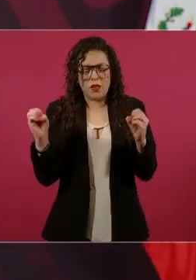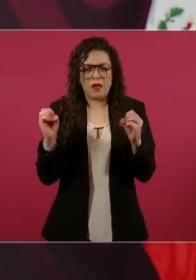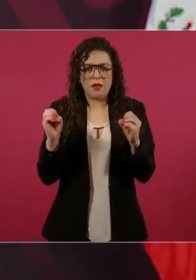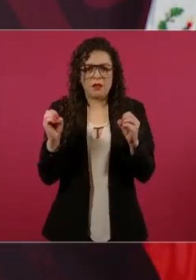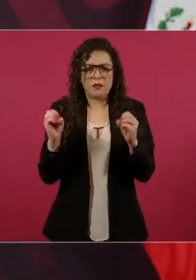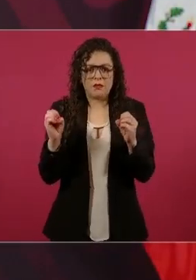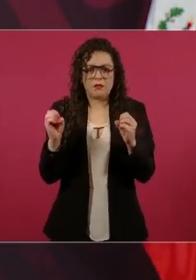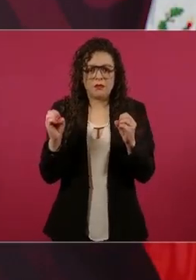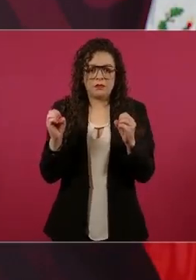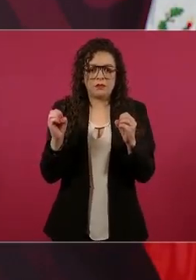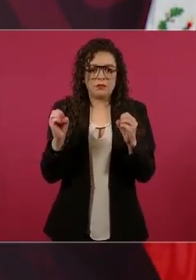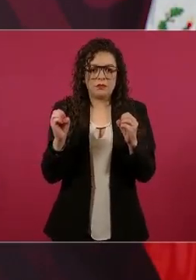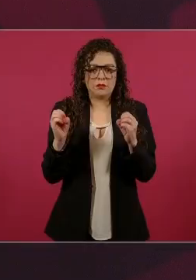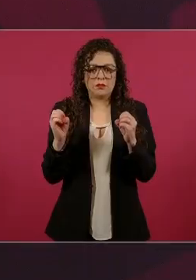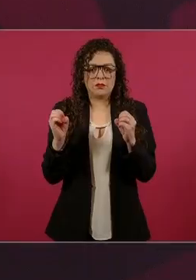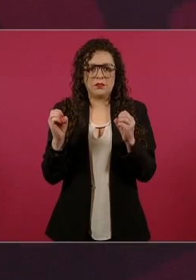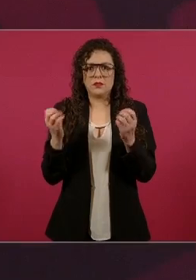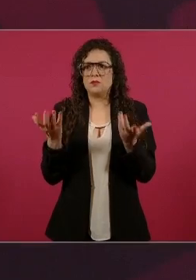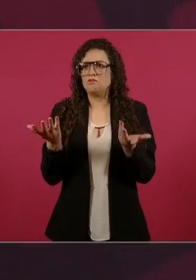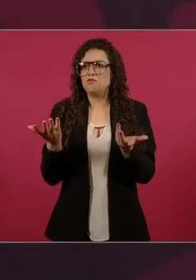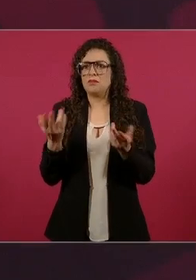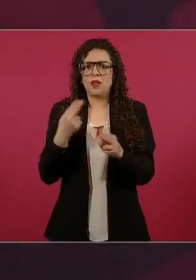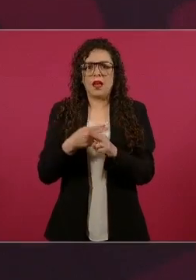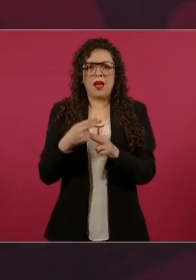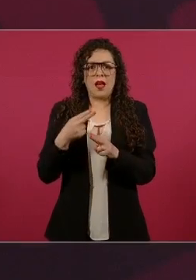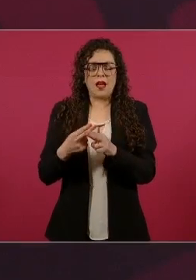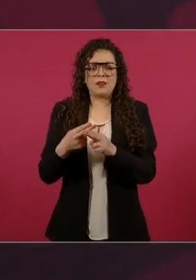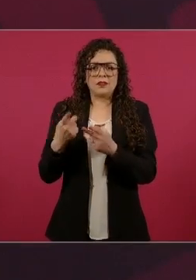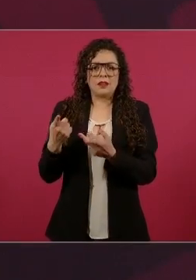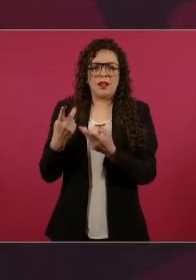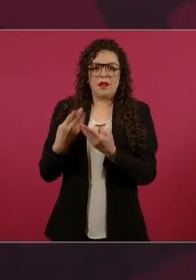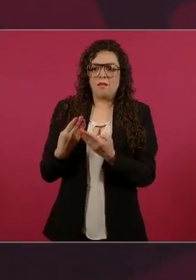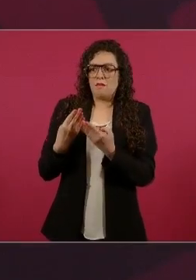décadas,